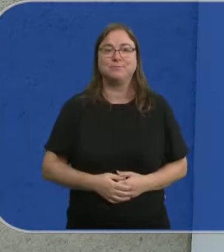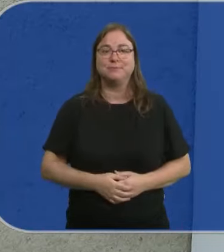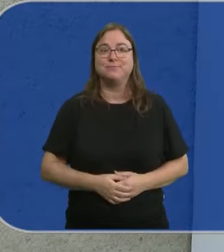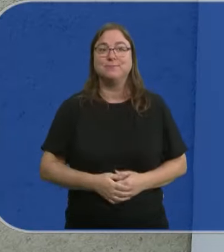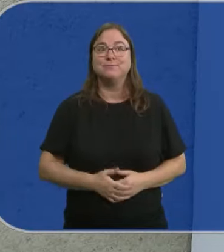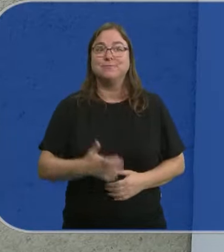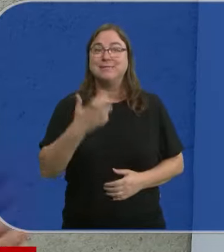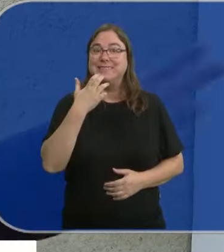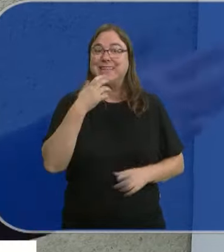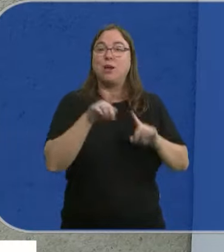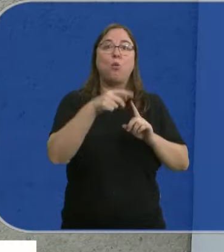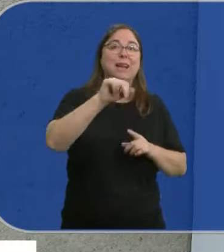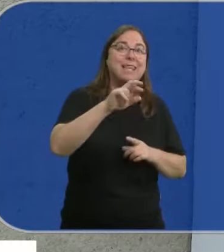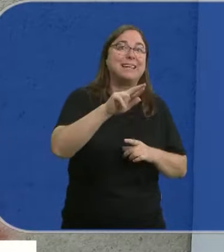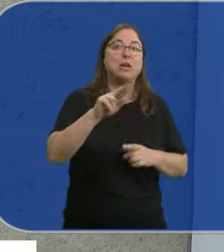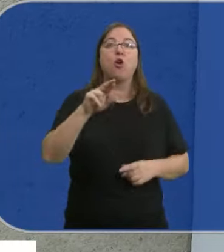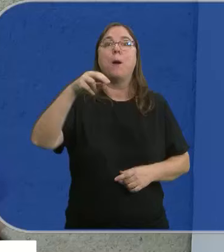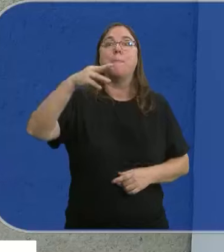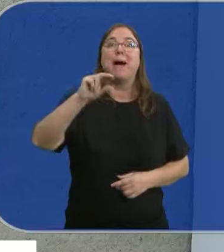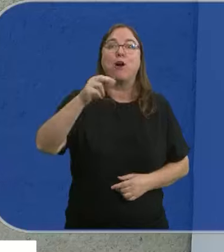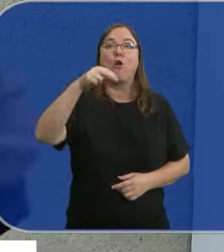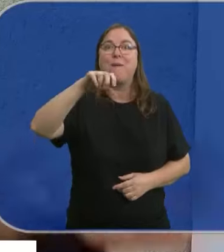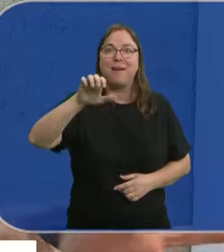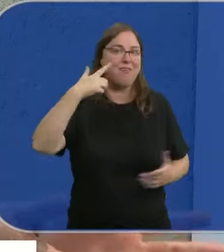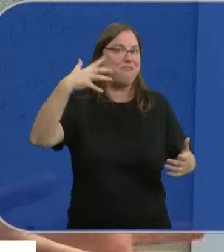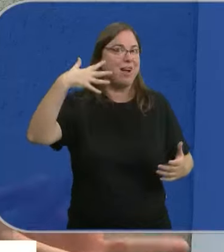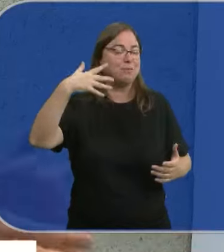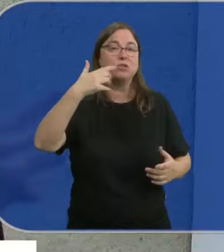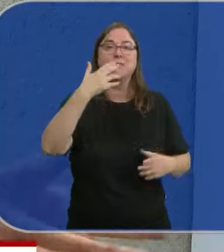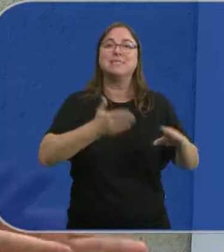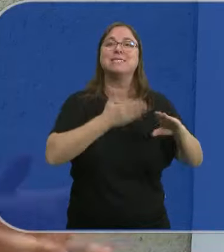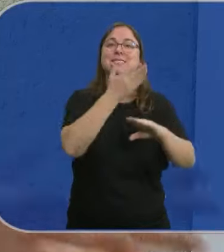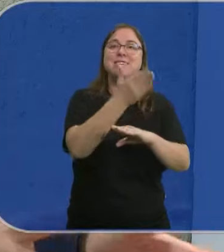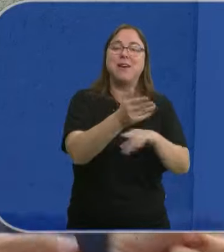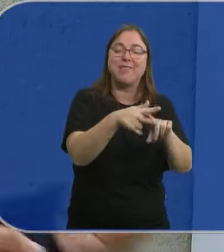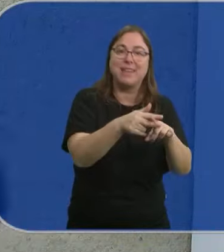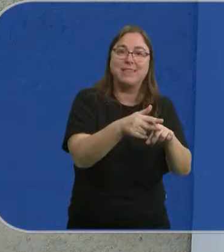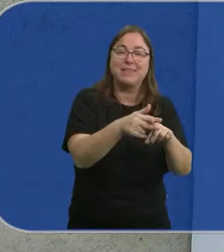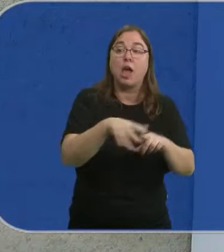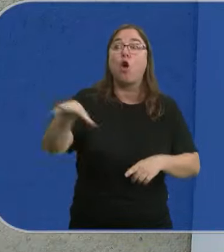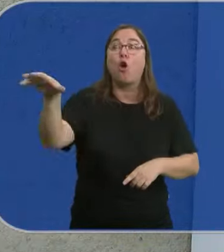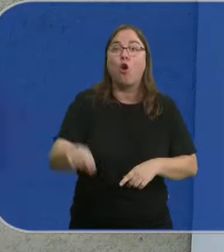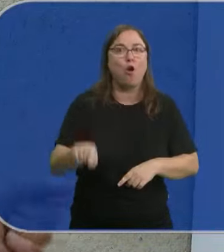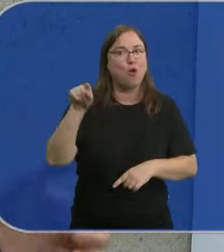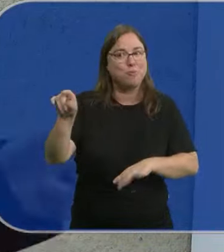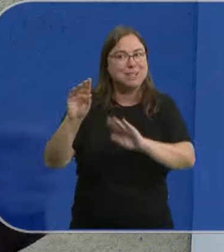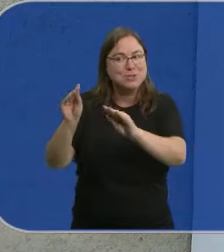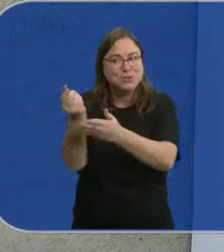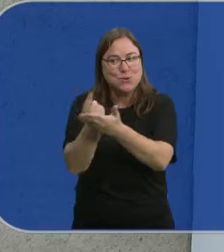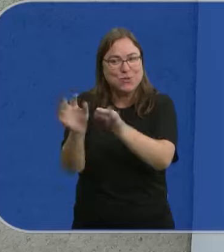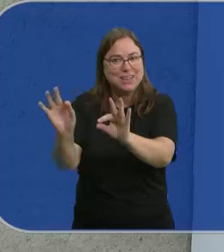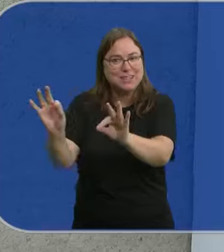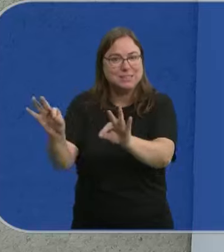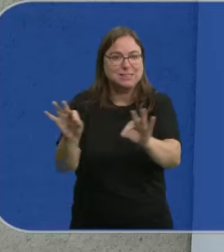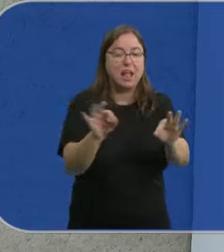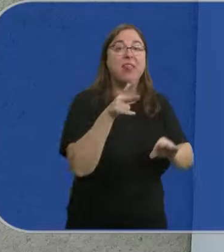Si Nina Ricci o Paco Rabanne o quien fuera iba a su taller, compraban el diseño, se